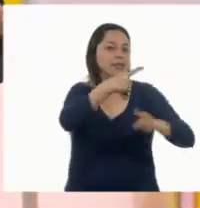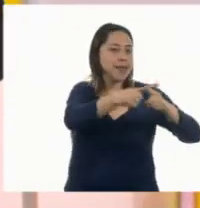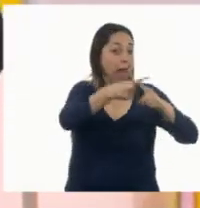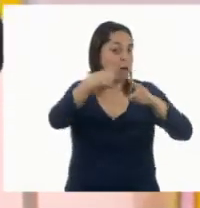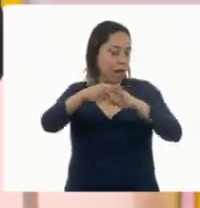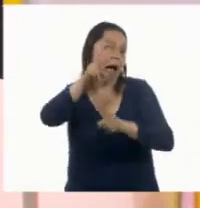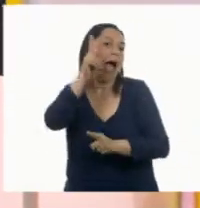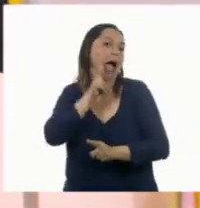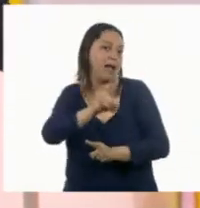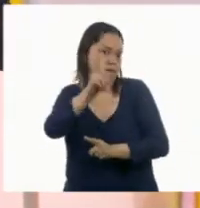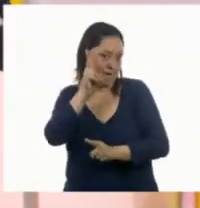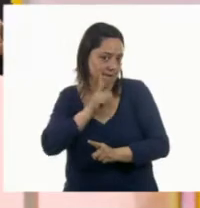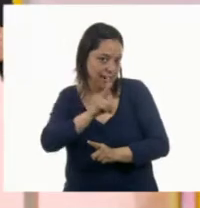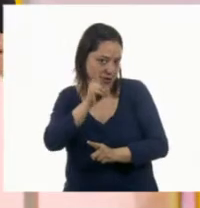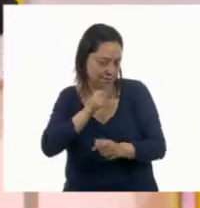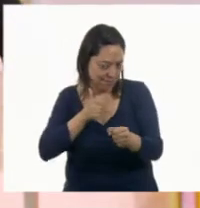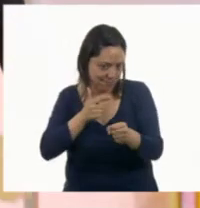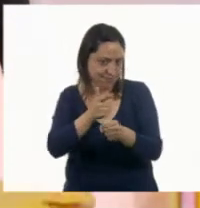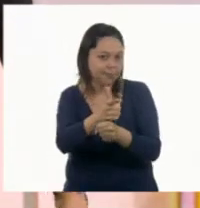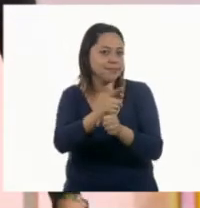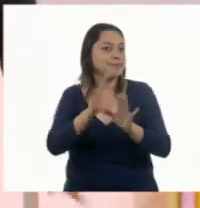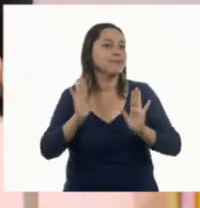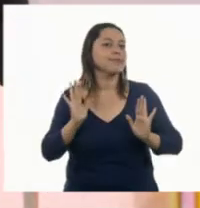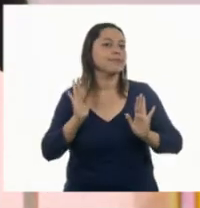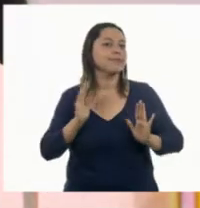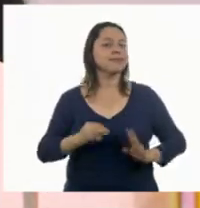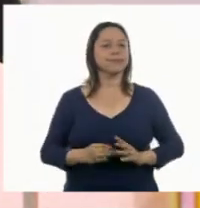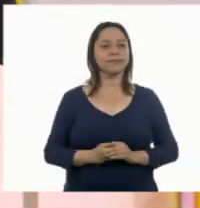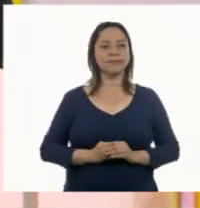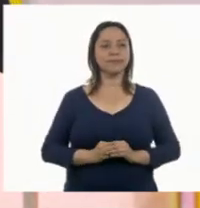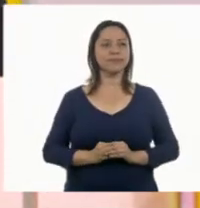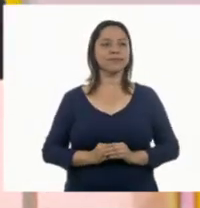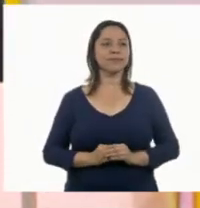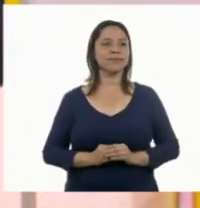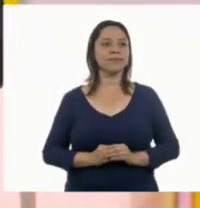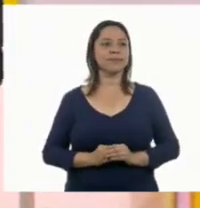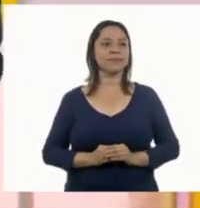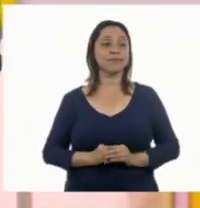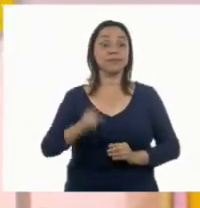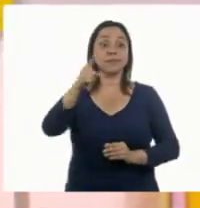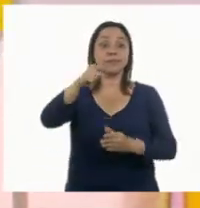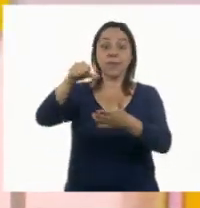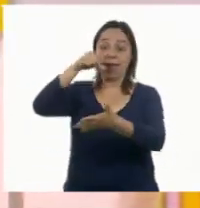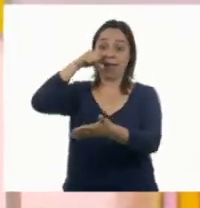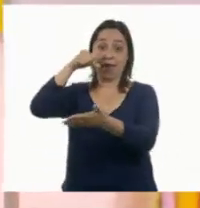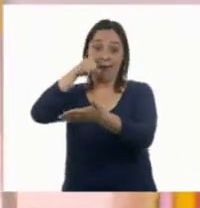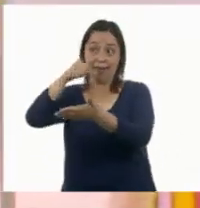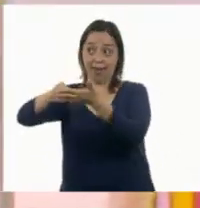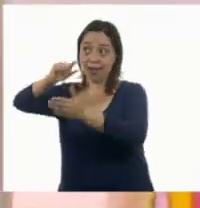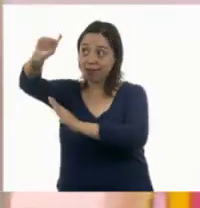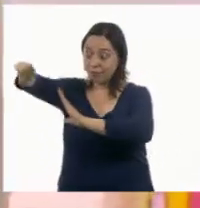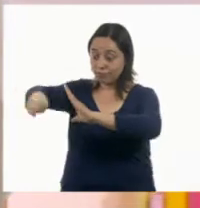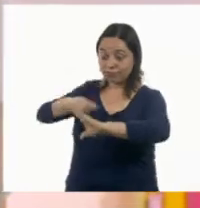si esto nos puede ayudar o no. Vamos a leer. Viene de Chihuahua, muy lejos.